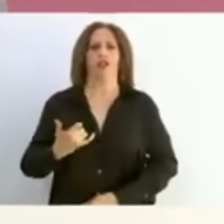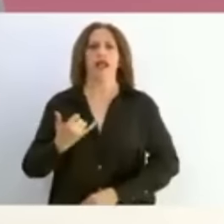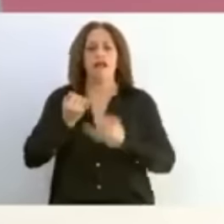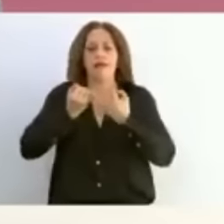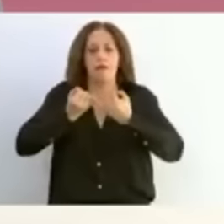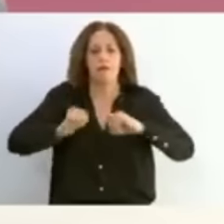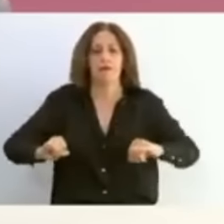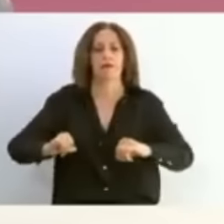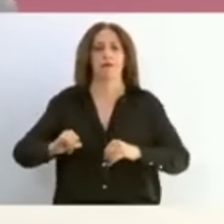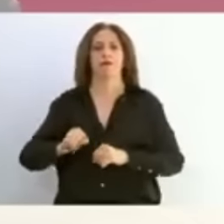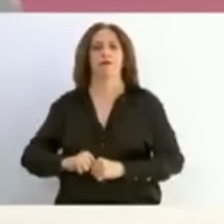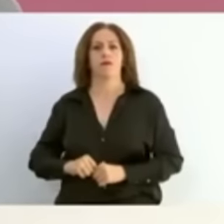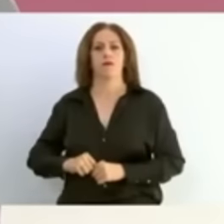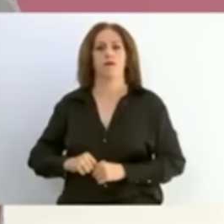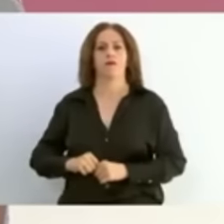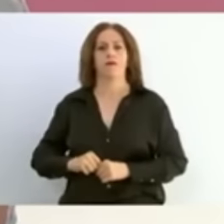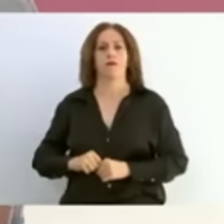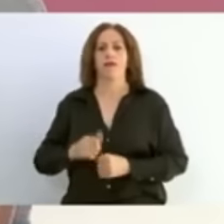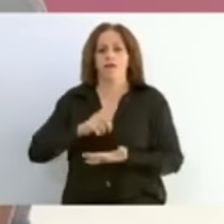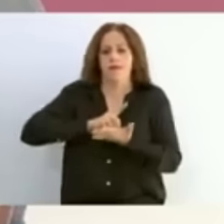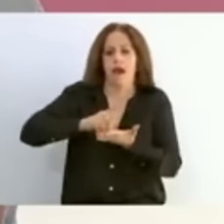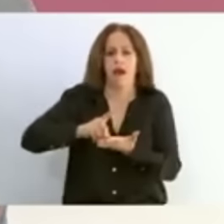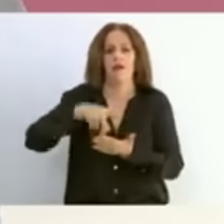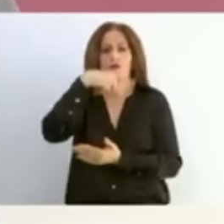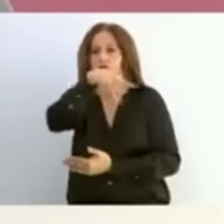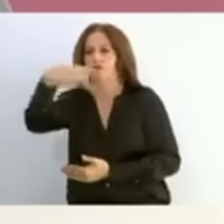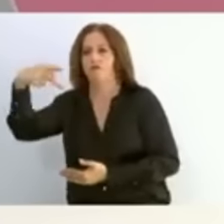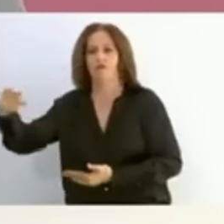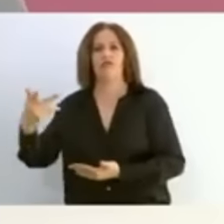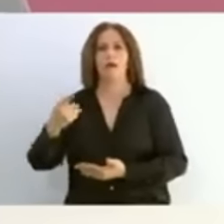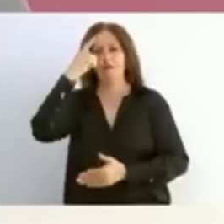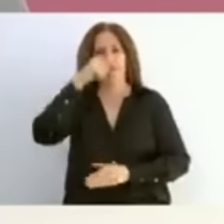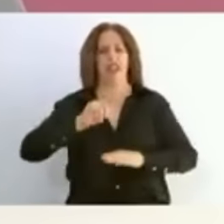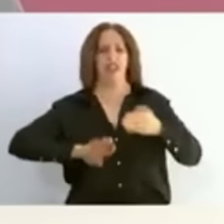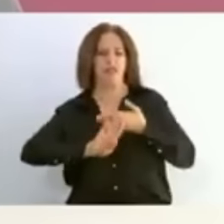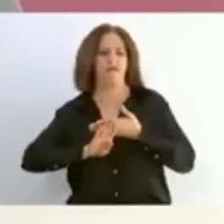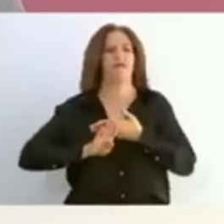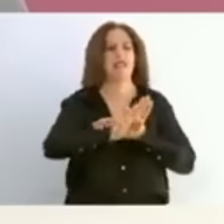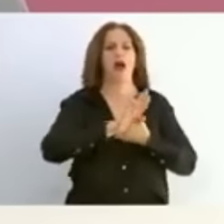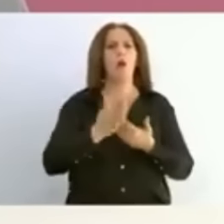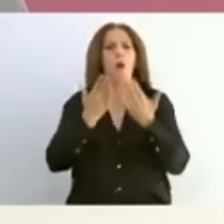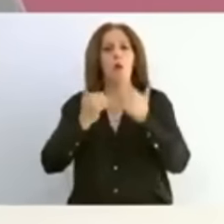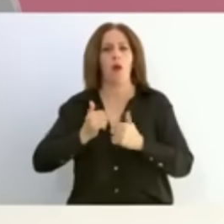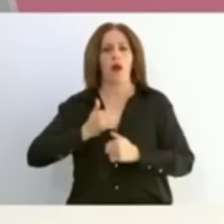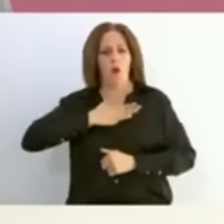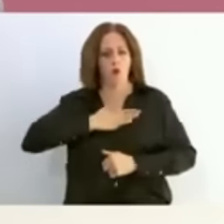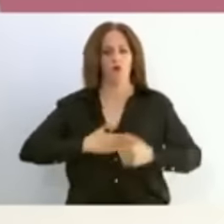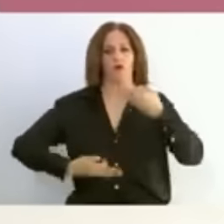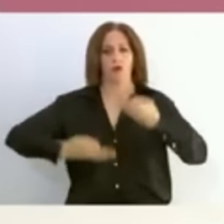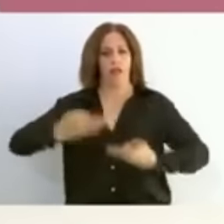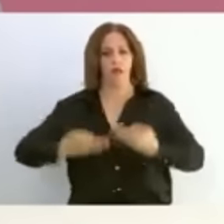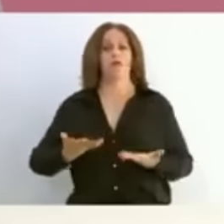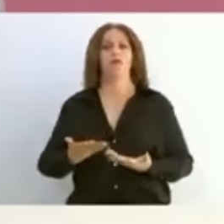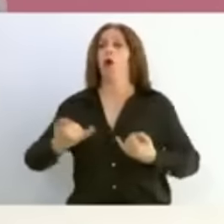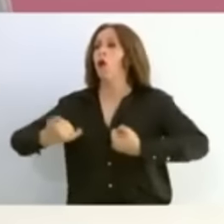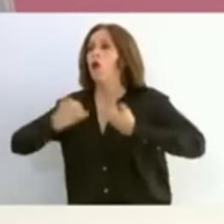igualdad, en contra de la imposición y en contra de las injusticias. Jóvenes estudiantes, jóvenes campesinas